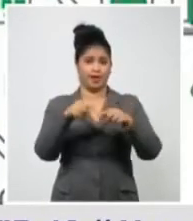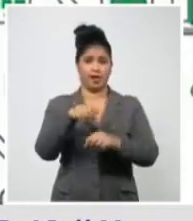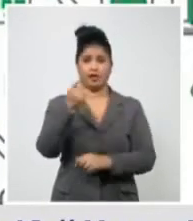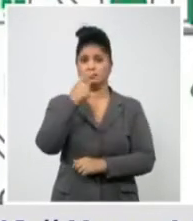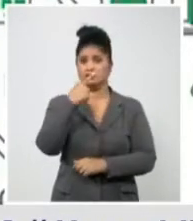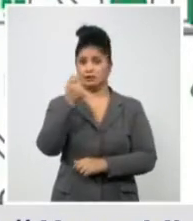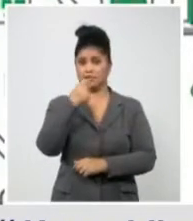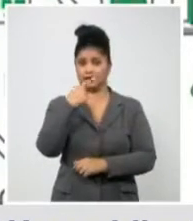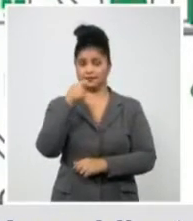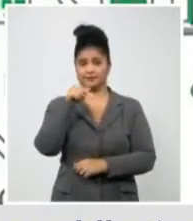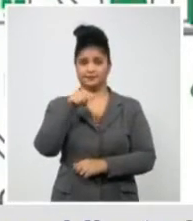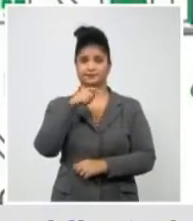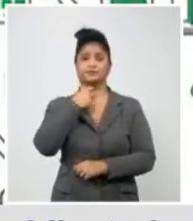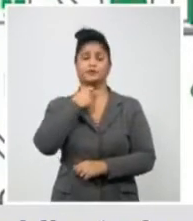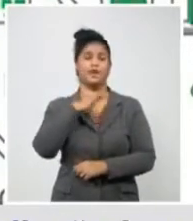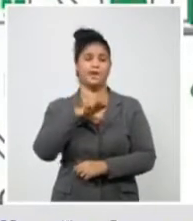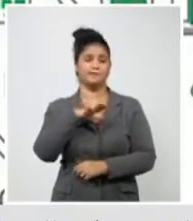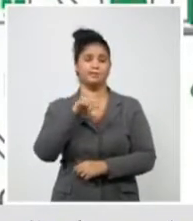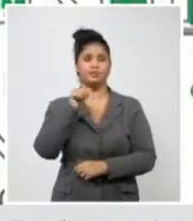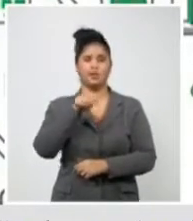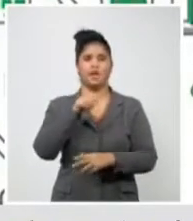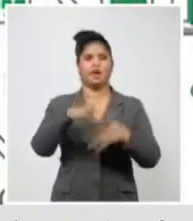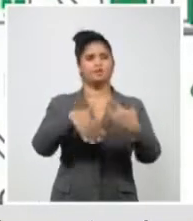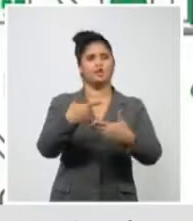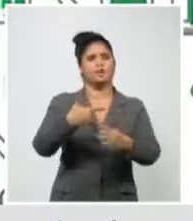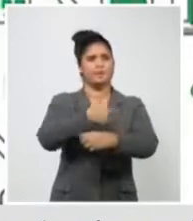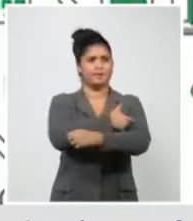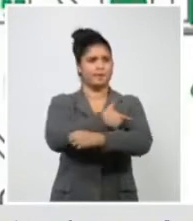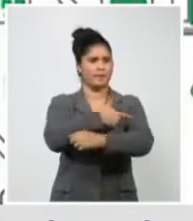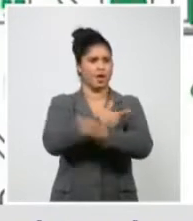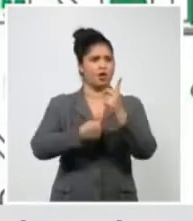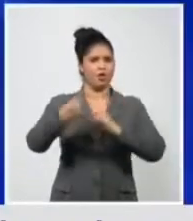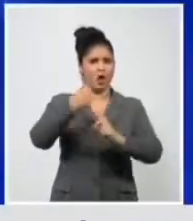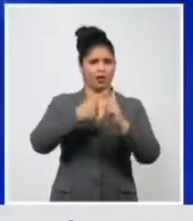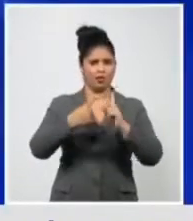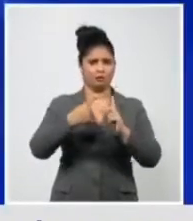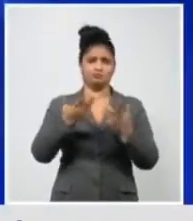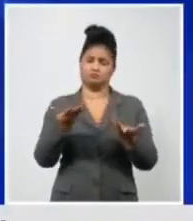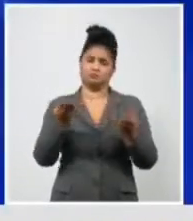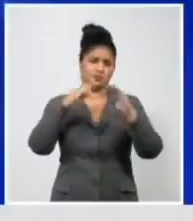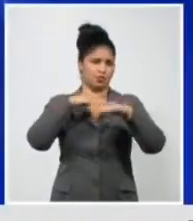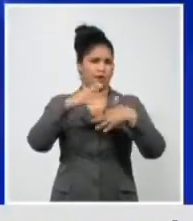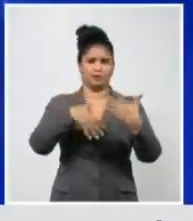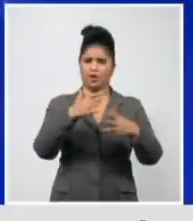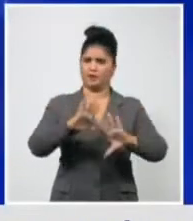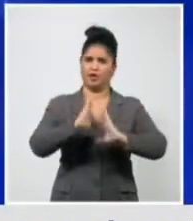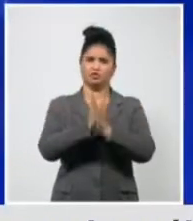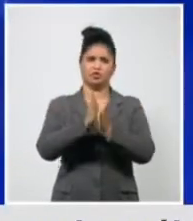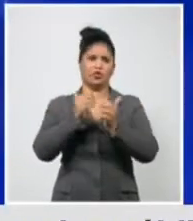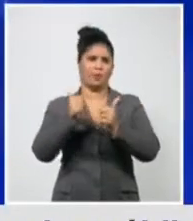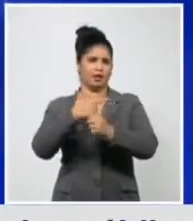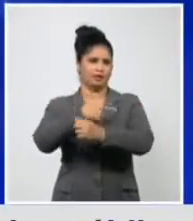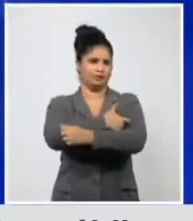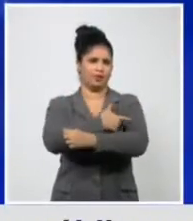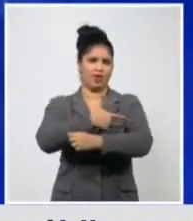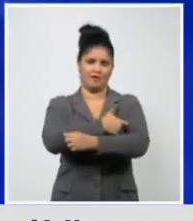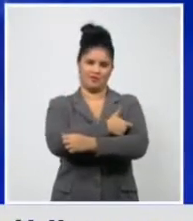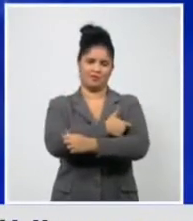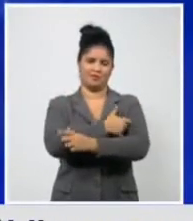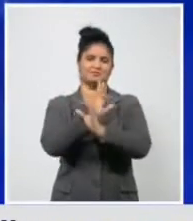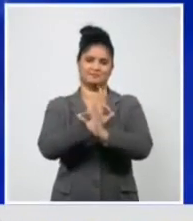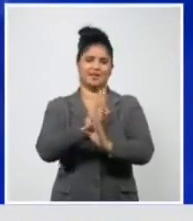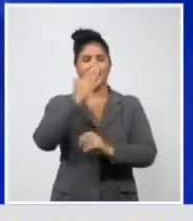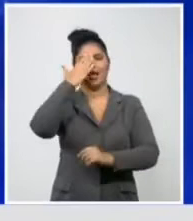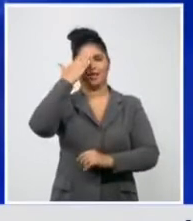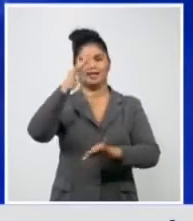una implicación negativa, que hasta ahora no está demostrada. Muchísimas gracias, doctora. Todo un lujo hoy contar con